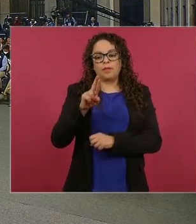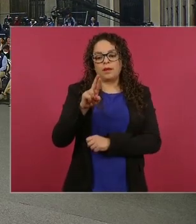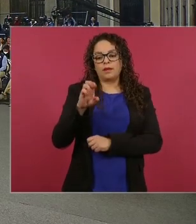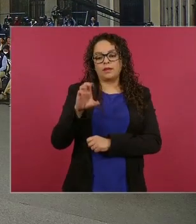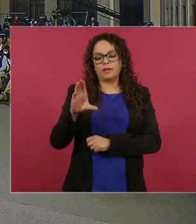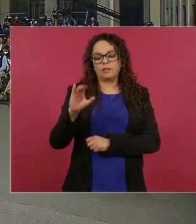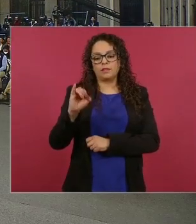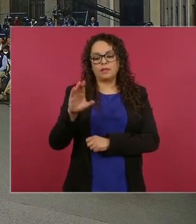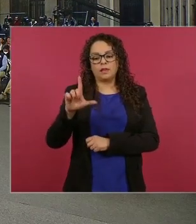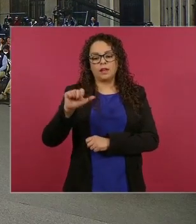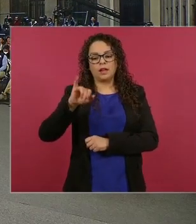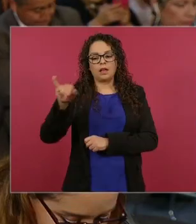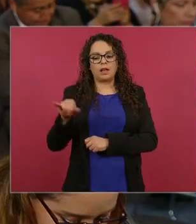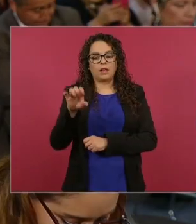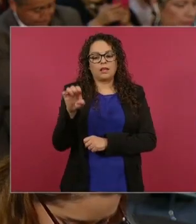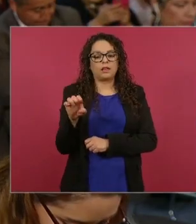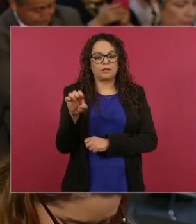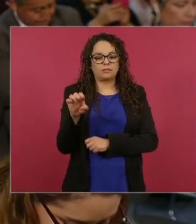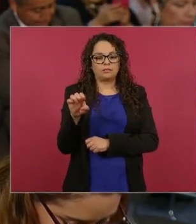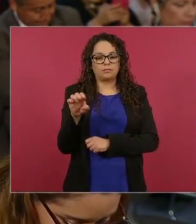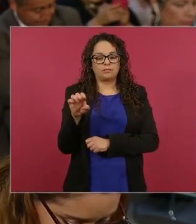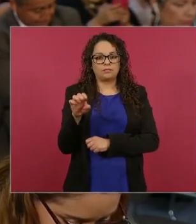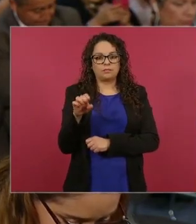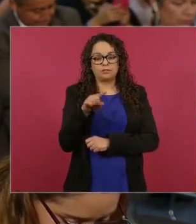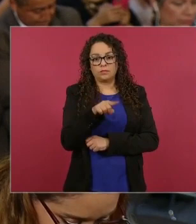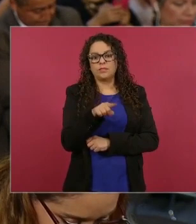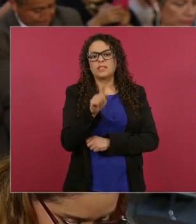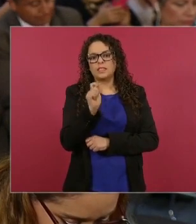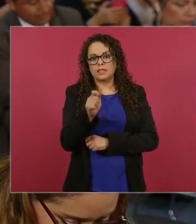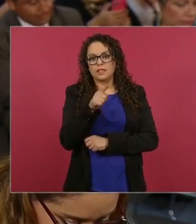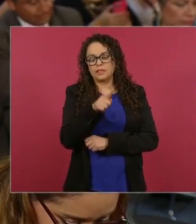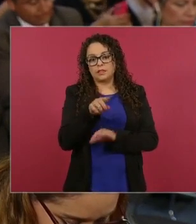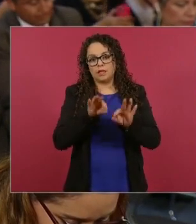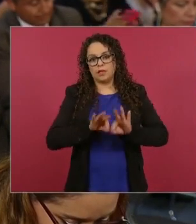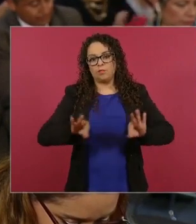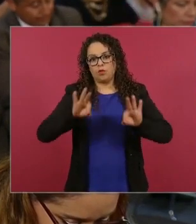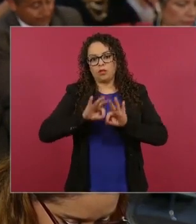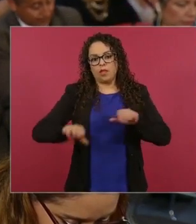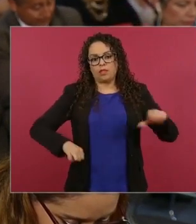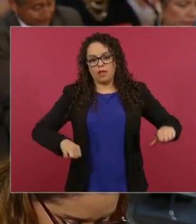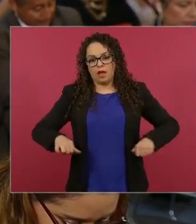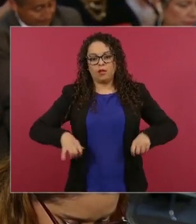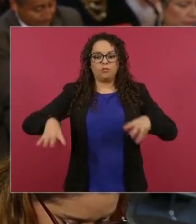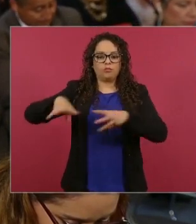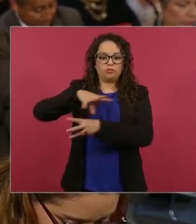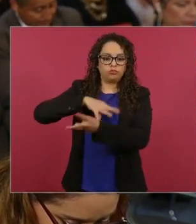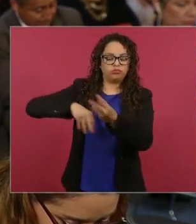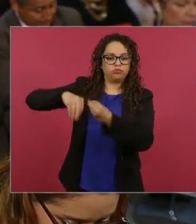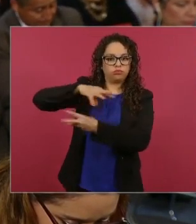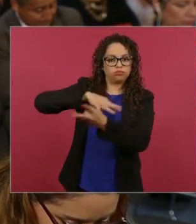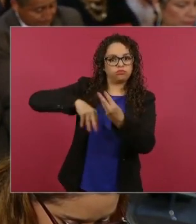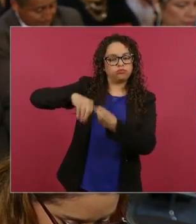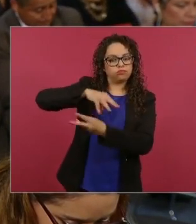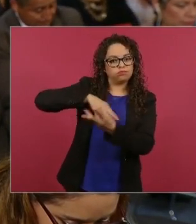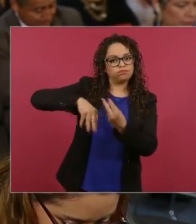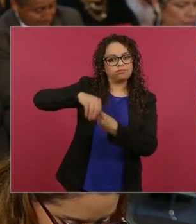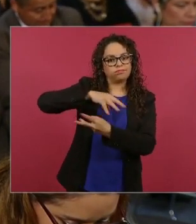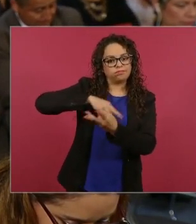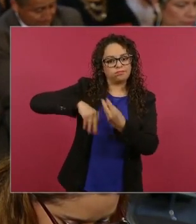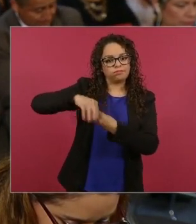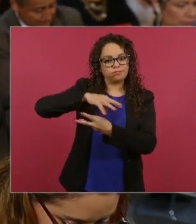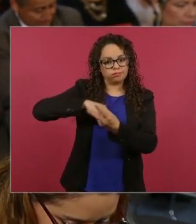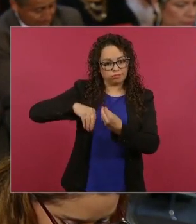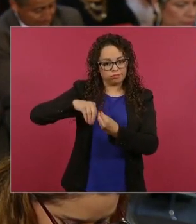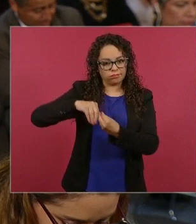el reciclaje es una actividad económica importante en el otro extremo del concepto integral del comercio exterior es la